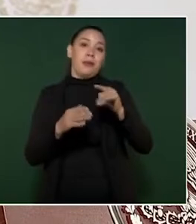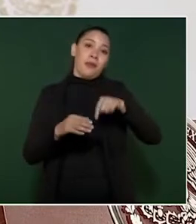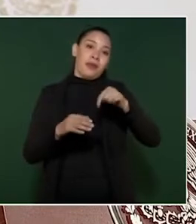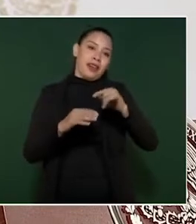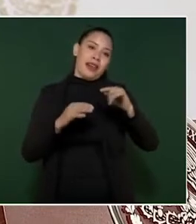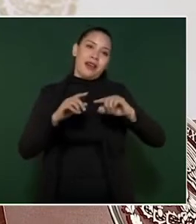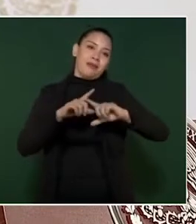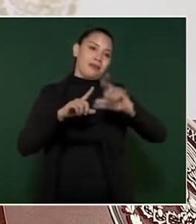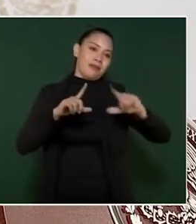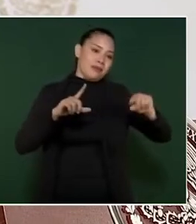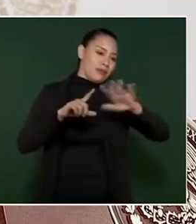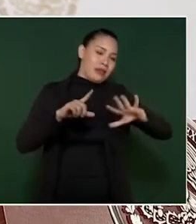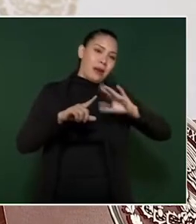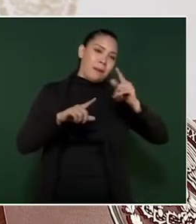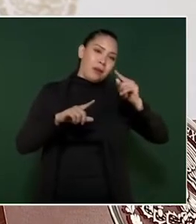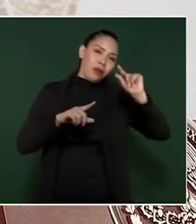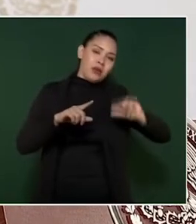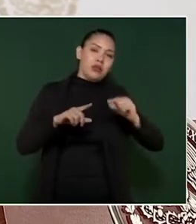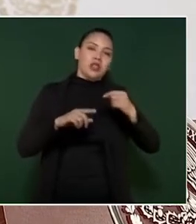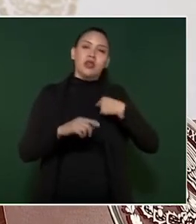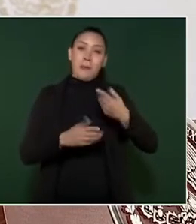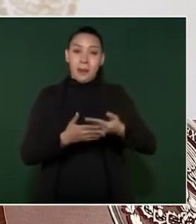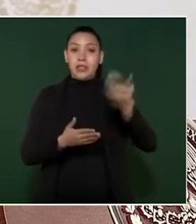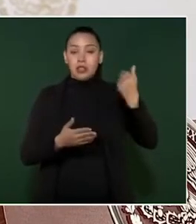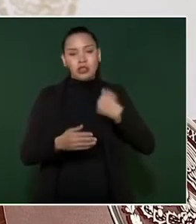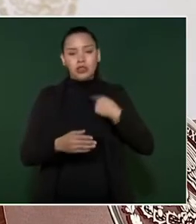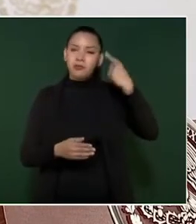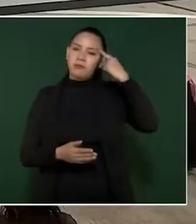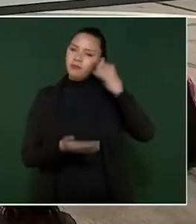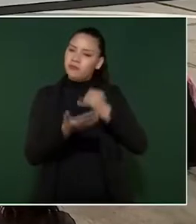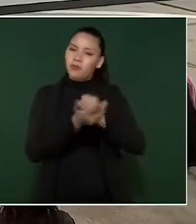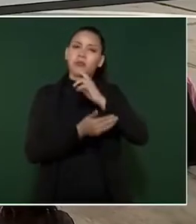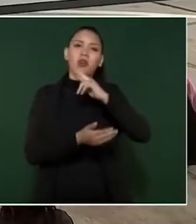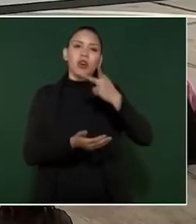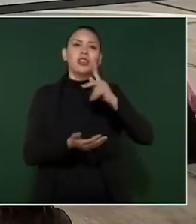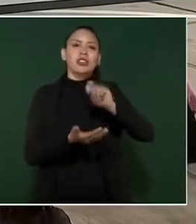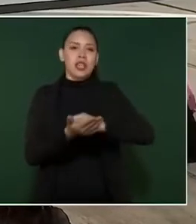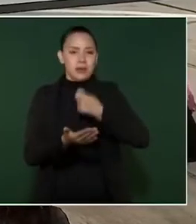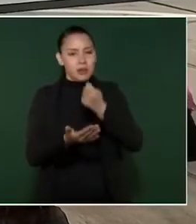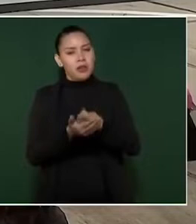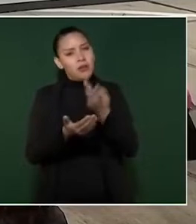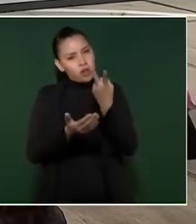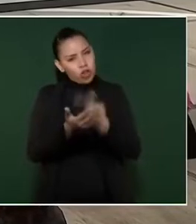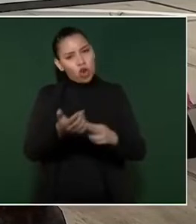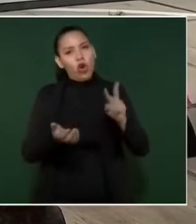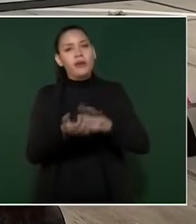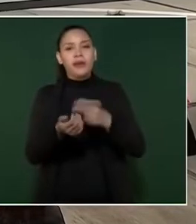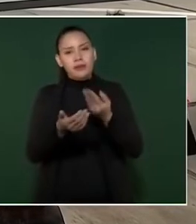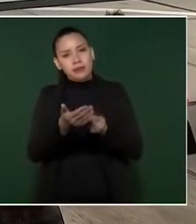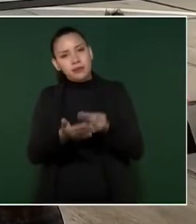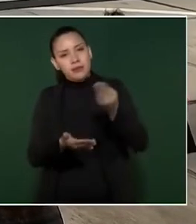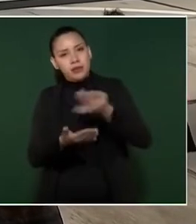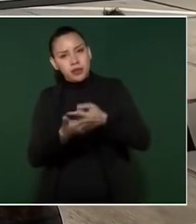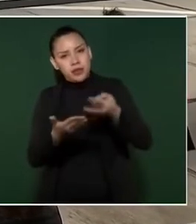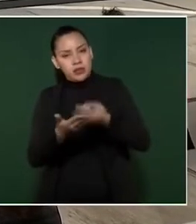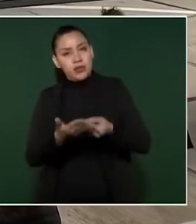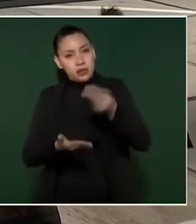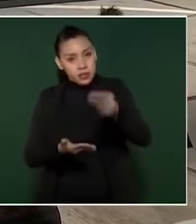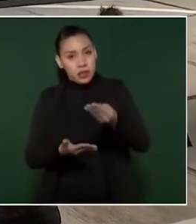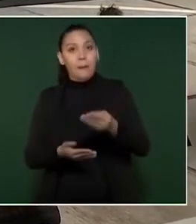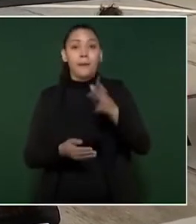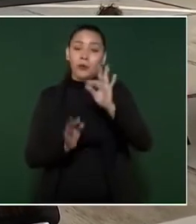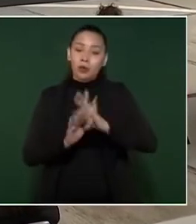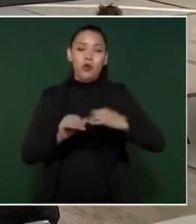porque fue otra de las decisiones que tomamos desde que llegamos, lo dije también ayer, a aumentar en la